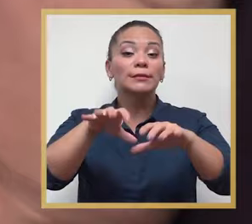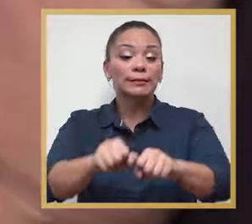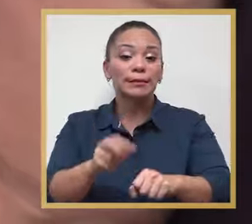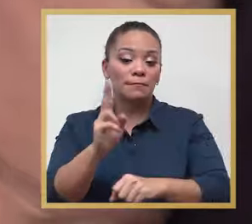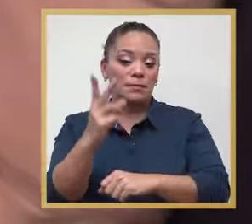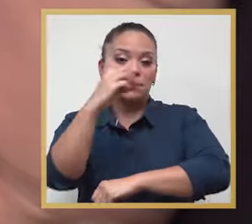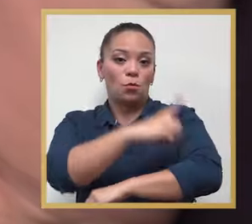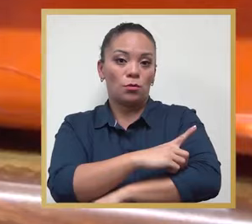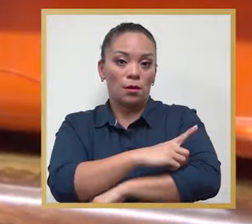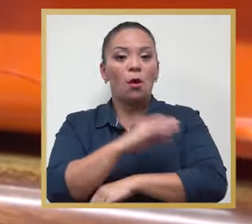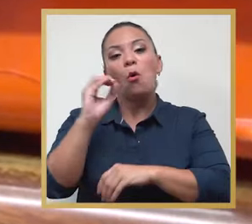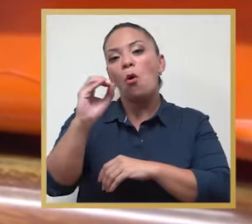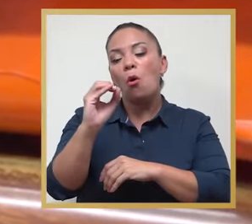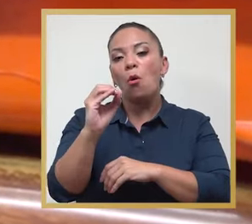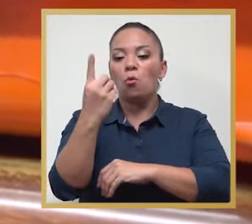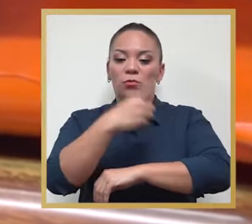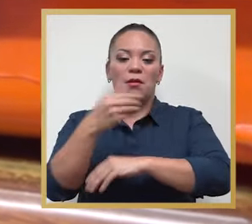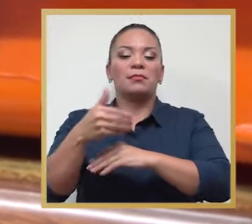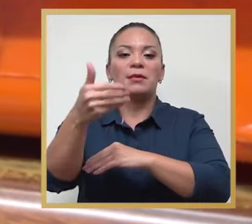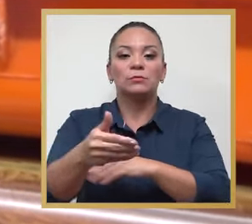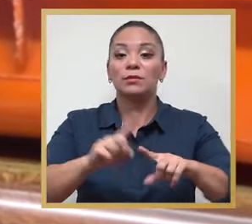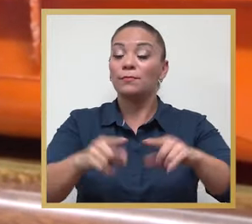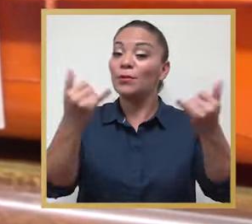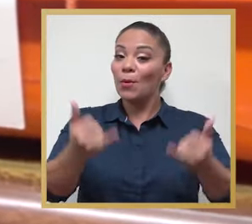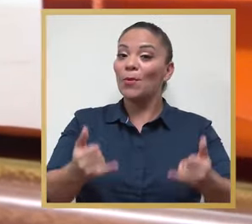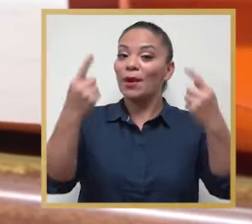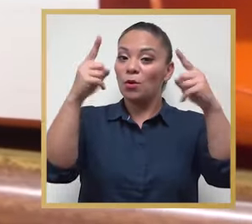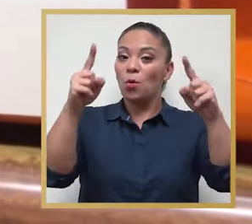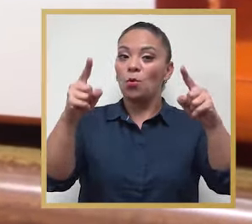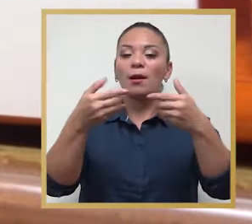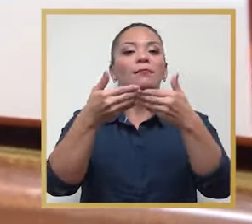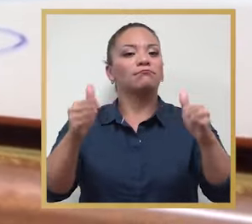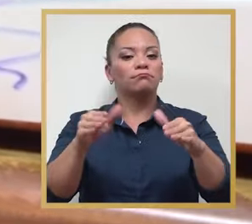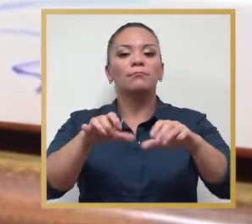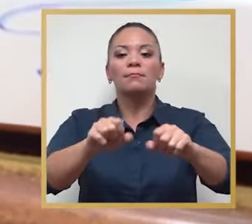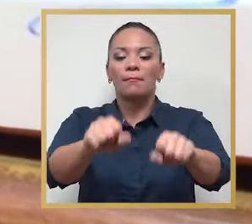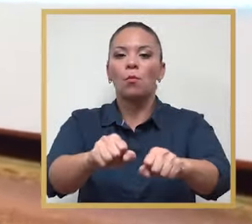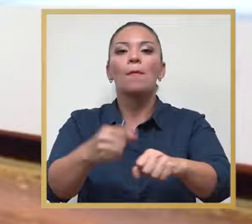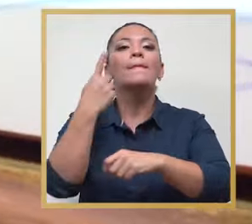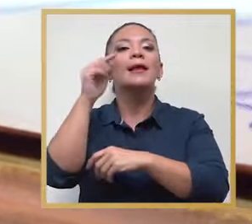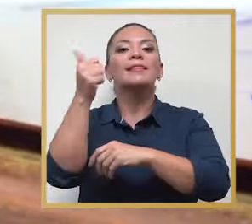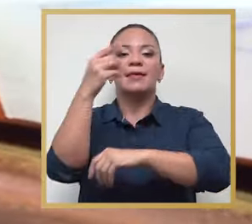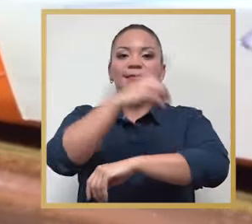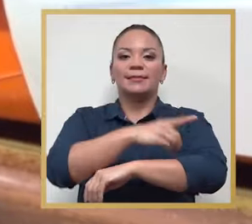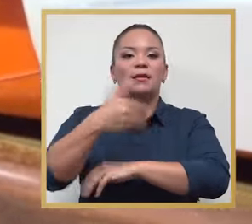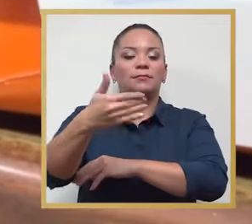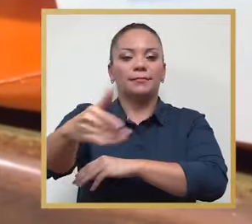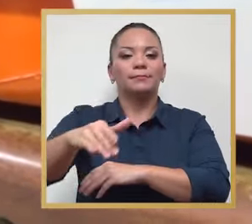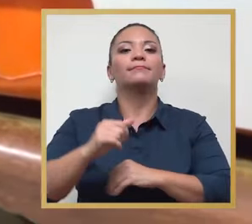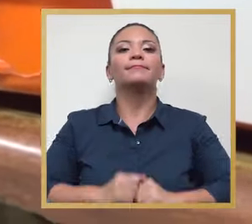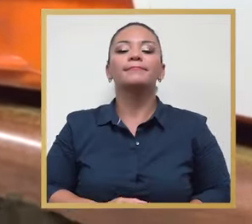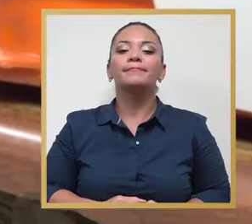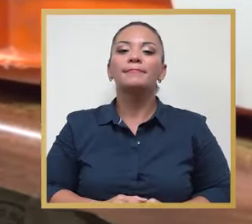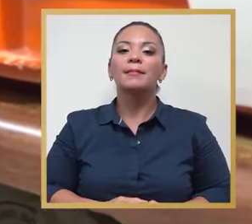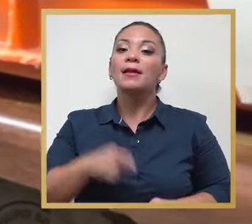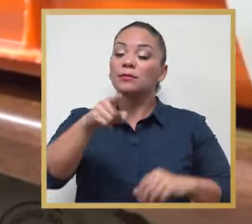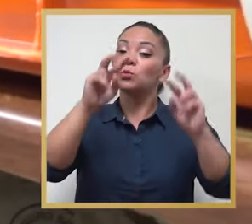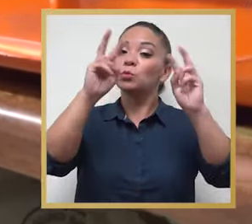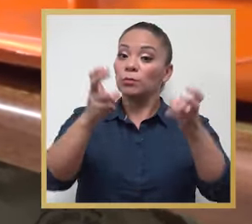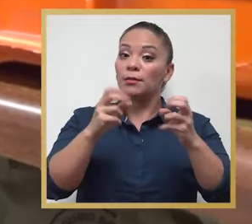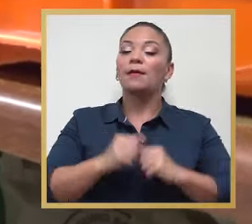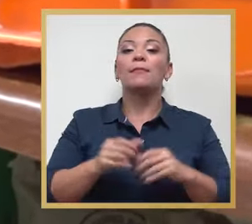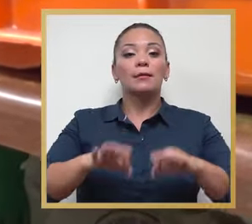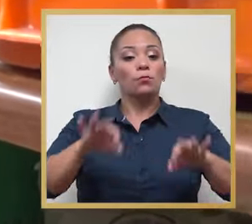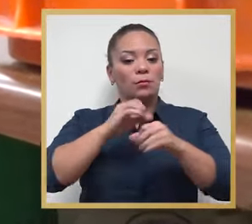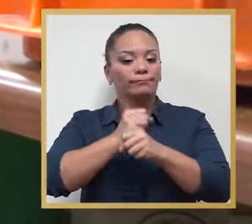que antes usted sacaba cita para el mismo día o máximo para el día siguiente, y ahora se abren espacios para citas a 10 días hábiles de plazo.